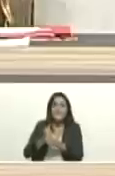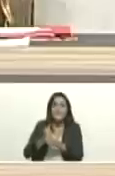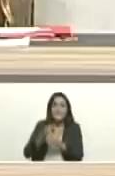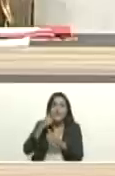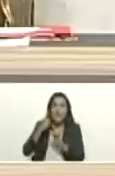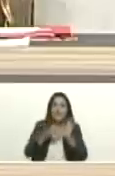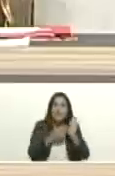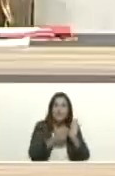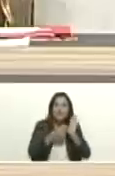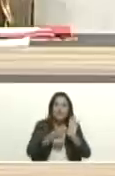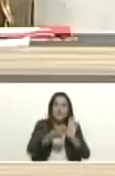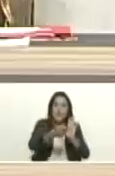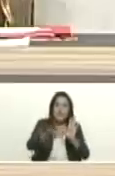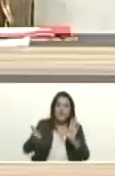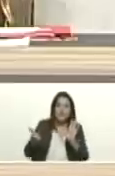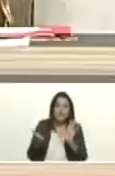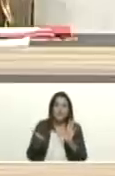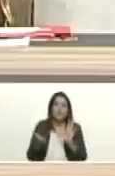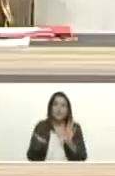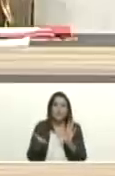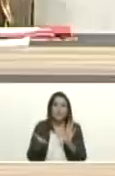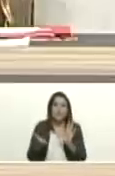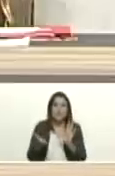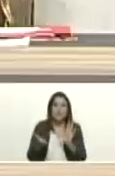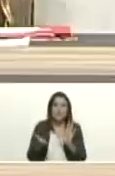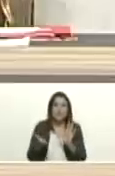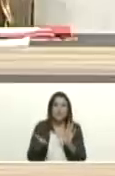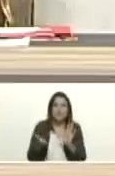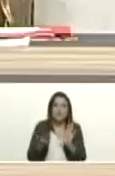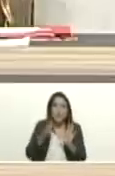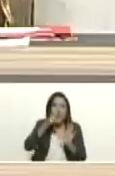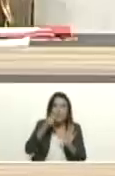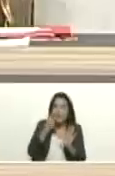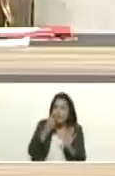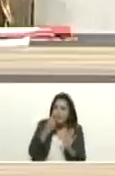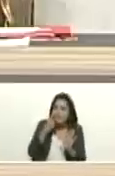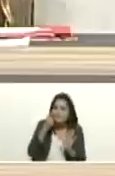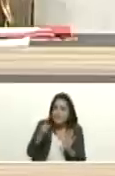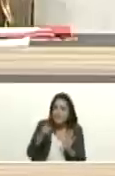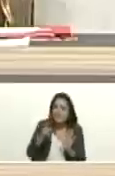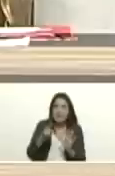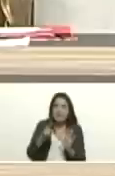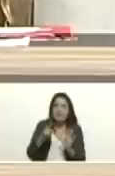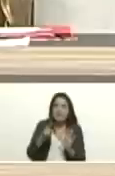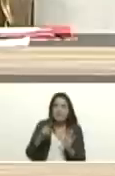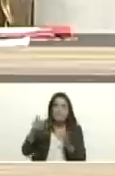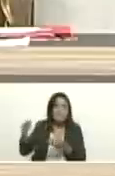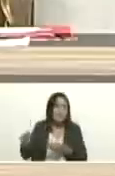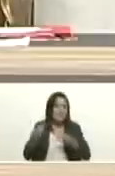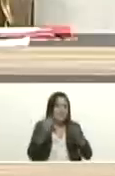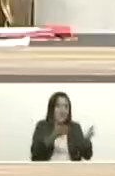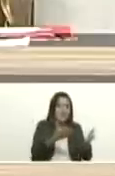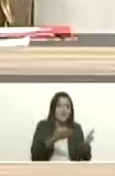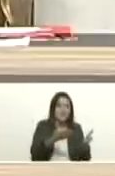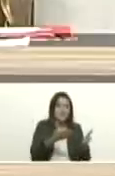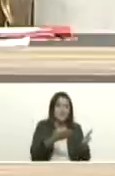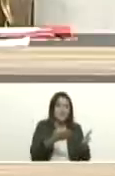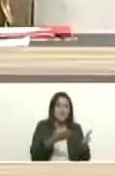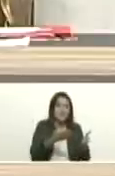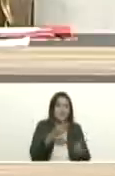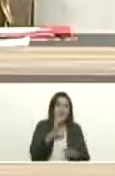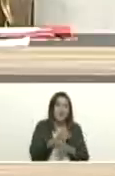del sol a los ojos del pueblo sean entregados para el servicio